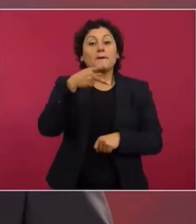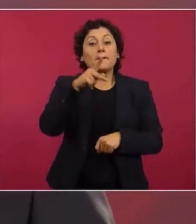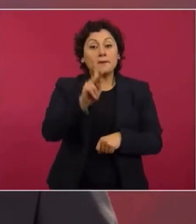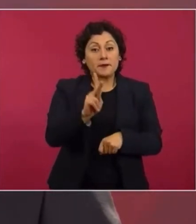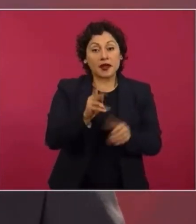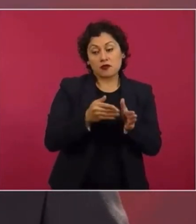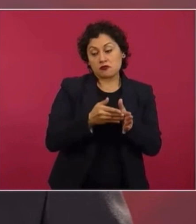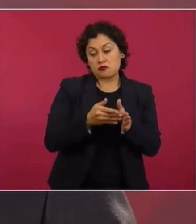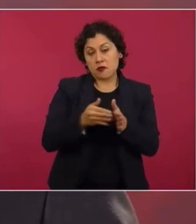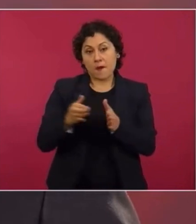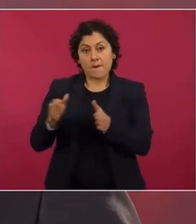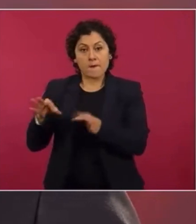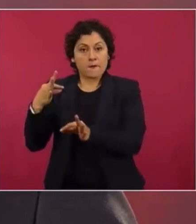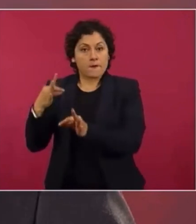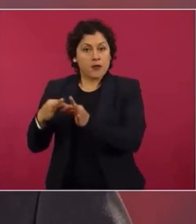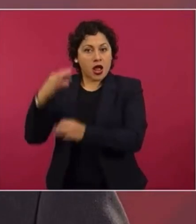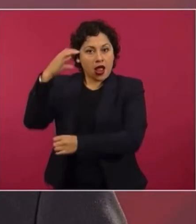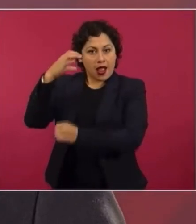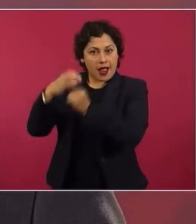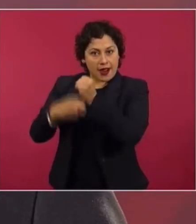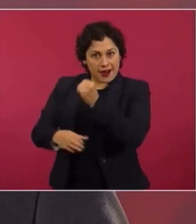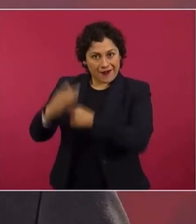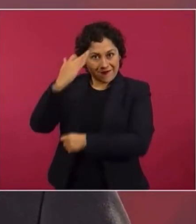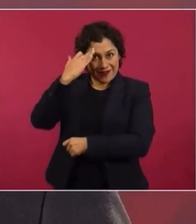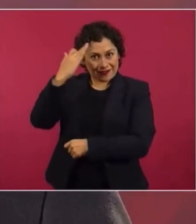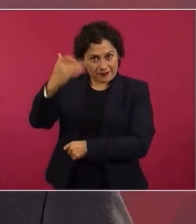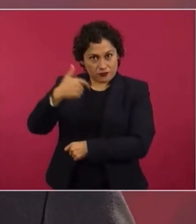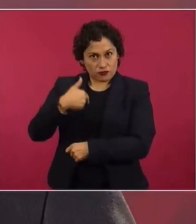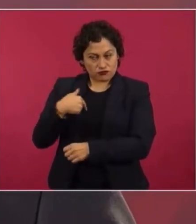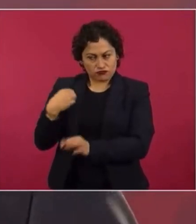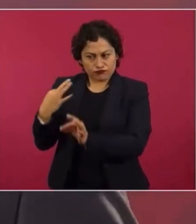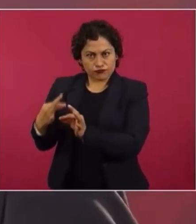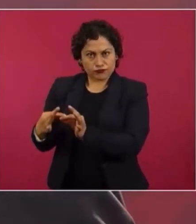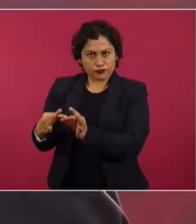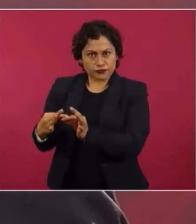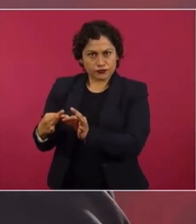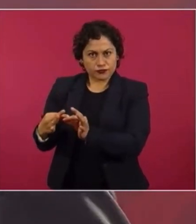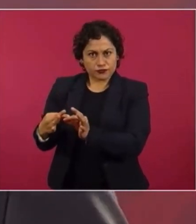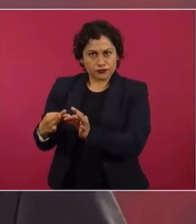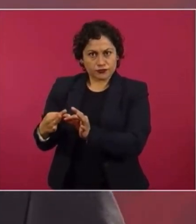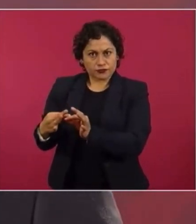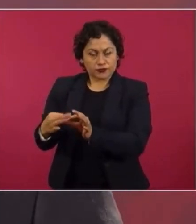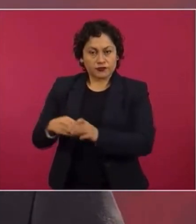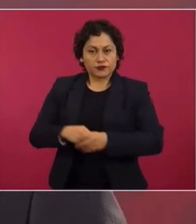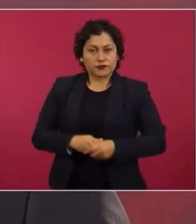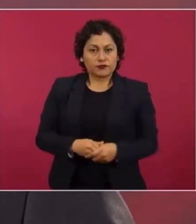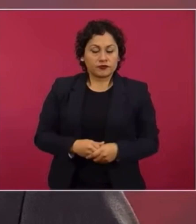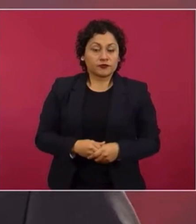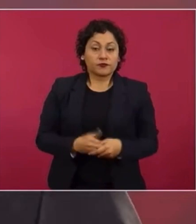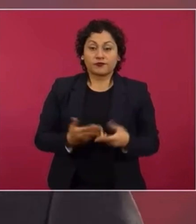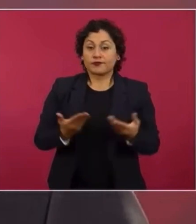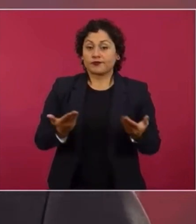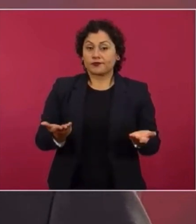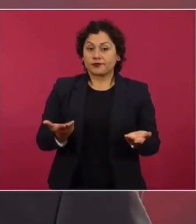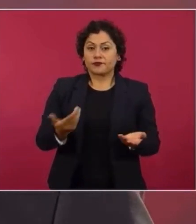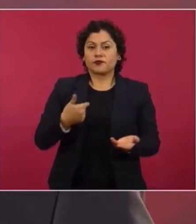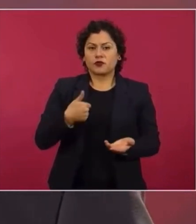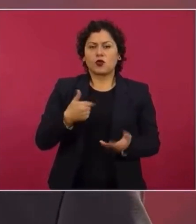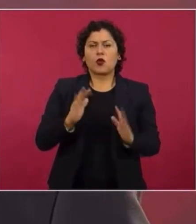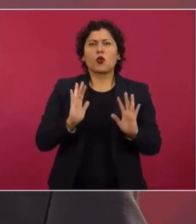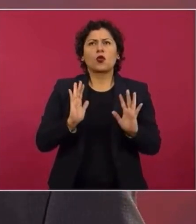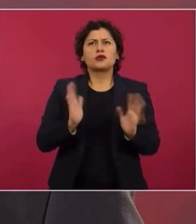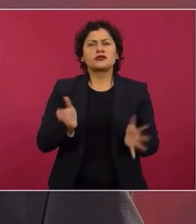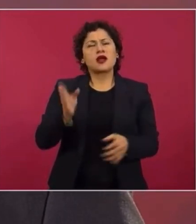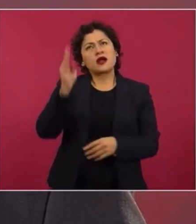me he propuesto no dejar